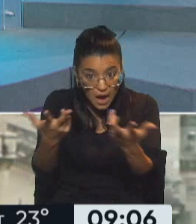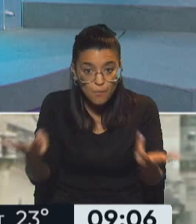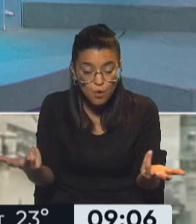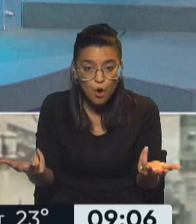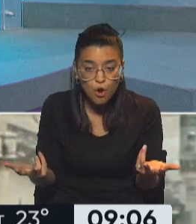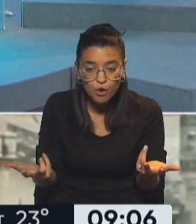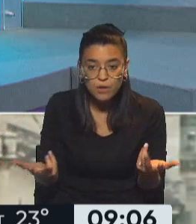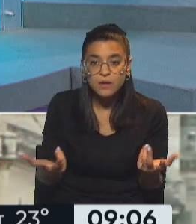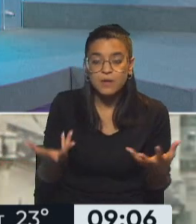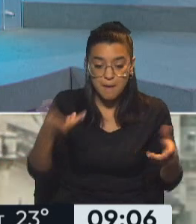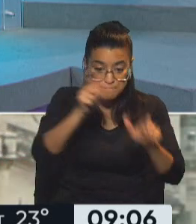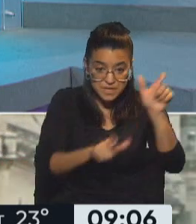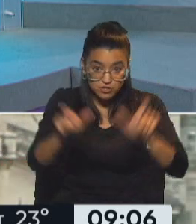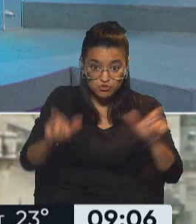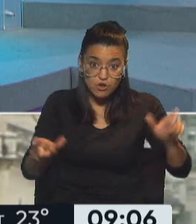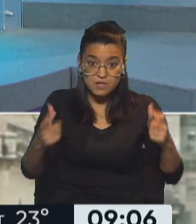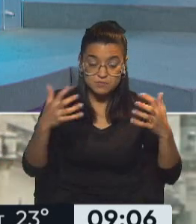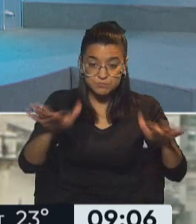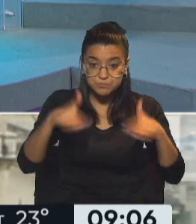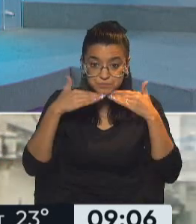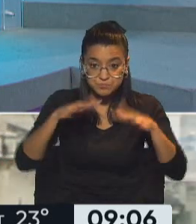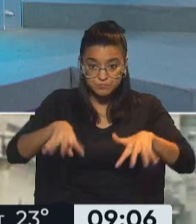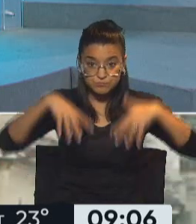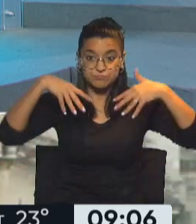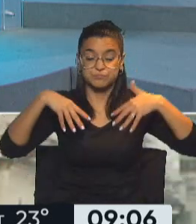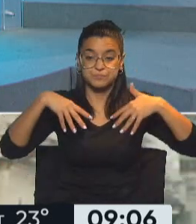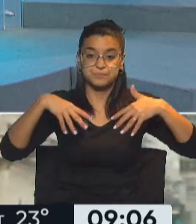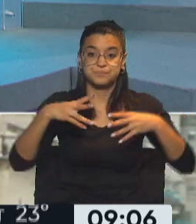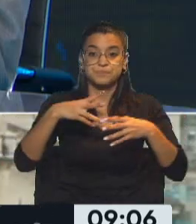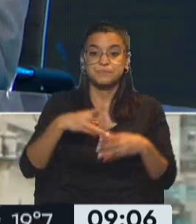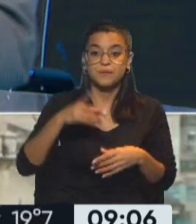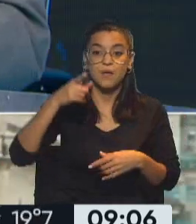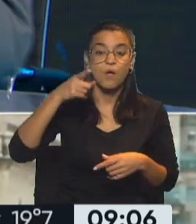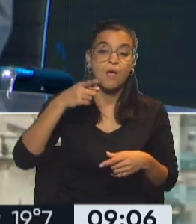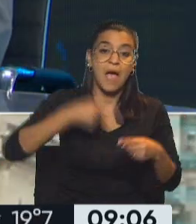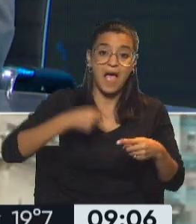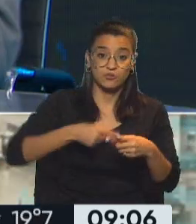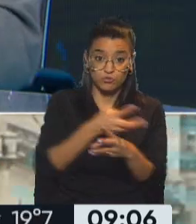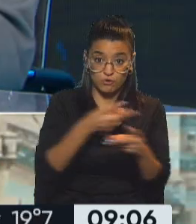Hubo gente del público del cierre junto por el cambio que planteó.